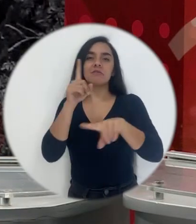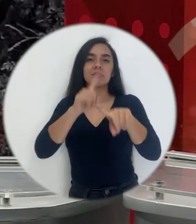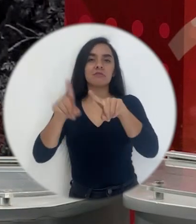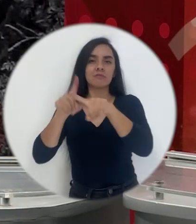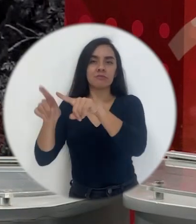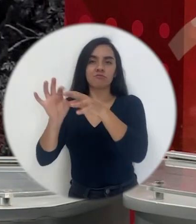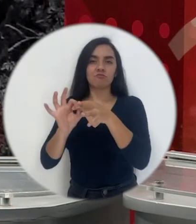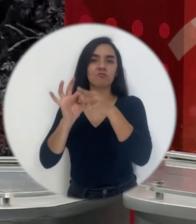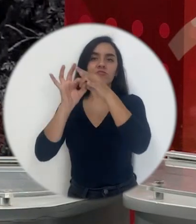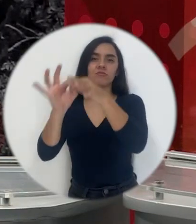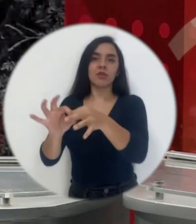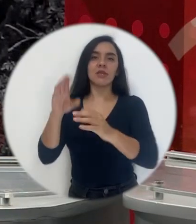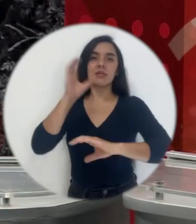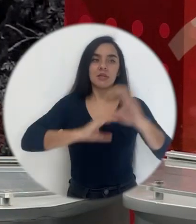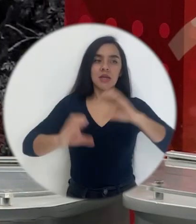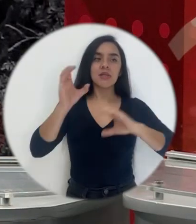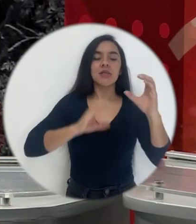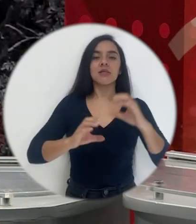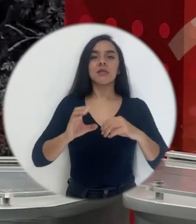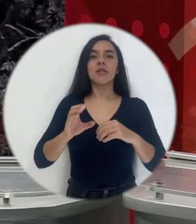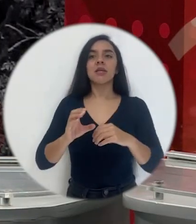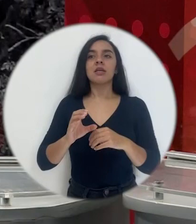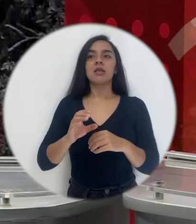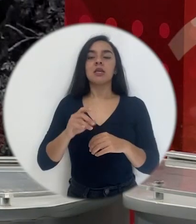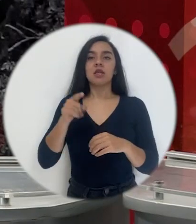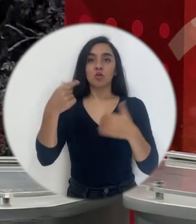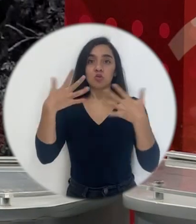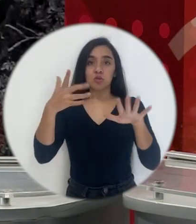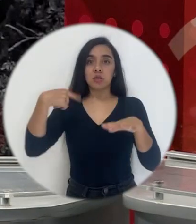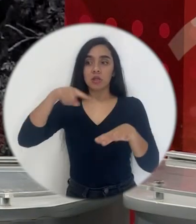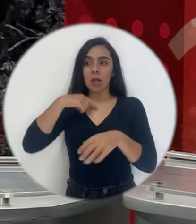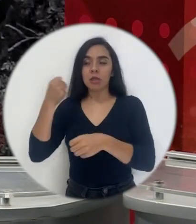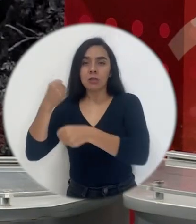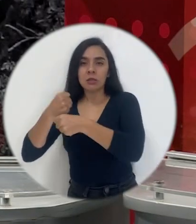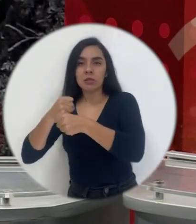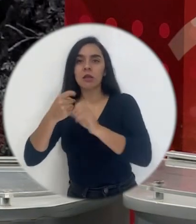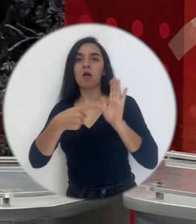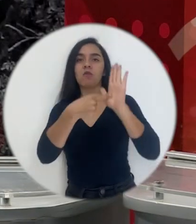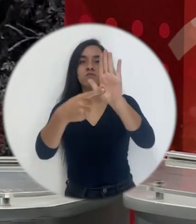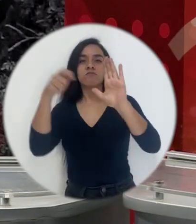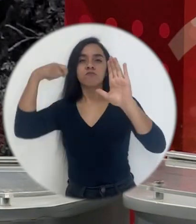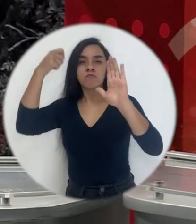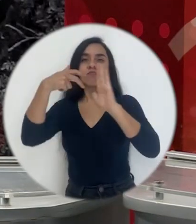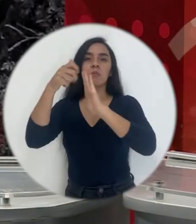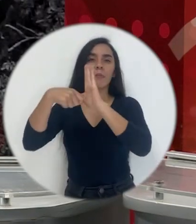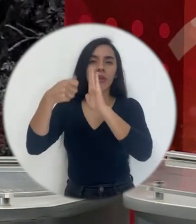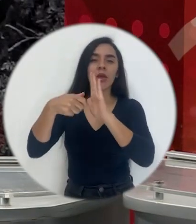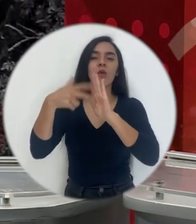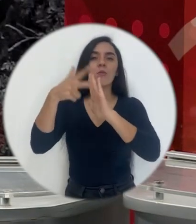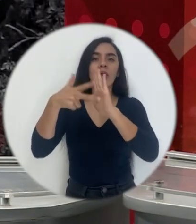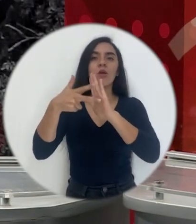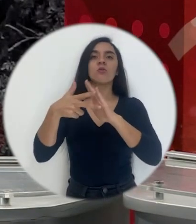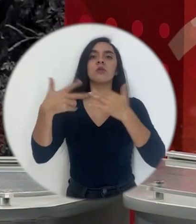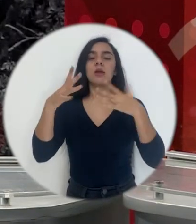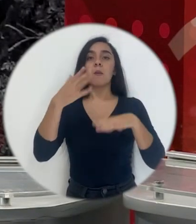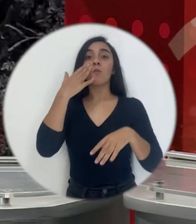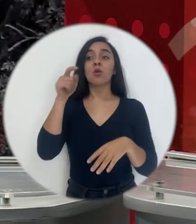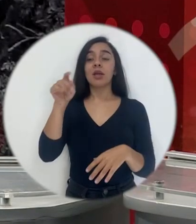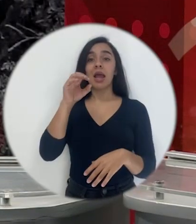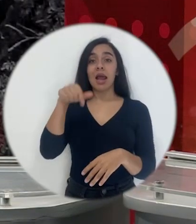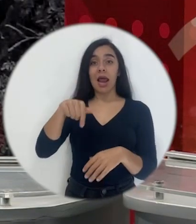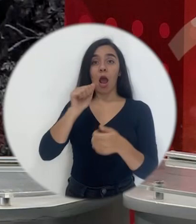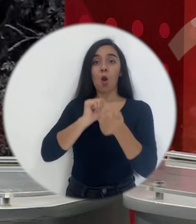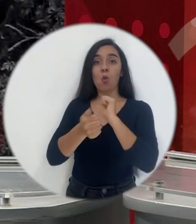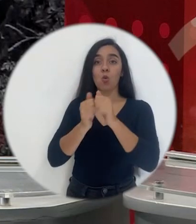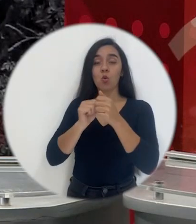todo lo que tenga que ver con conciencias también y hemos puesto videos como para motivar a las chicas porque en nuestra Olimpiada tenemos